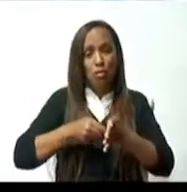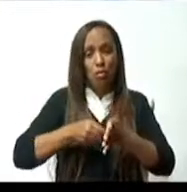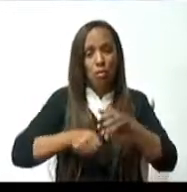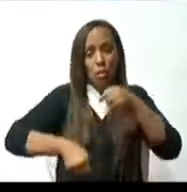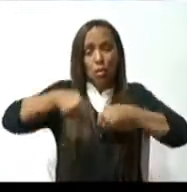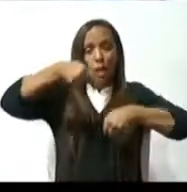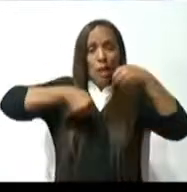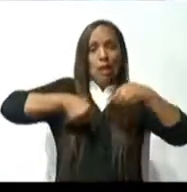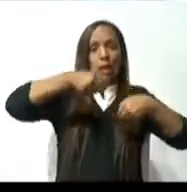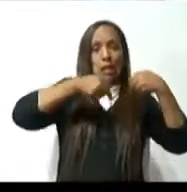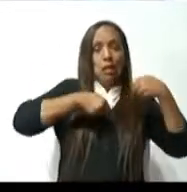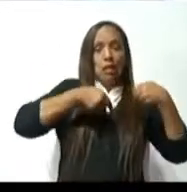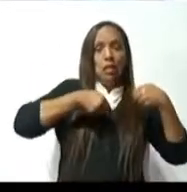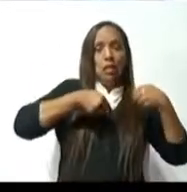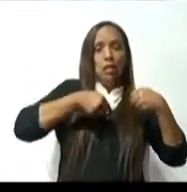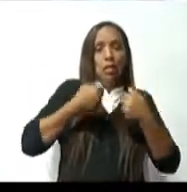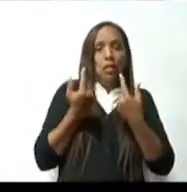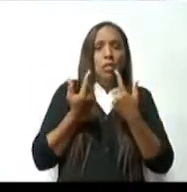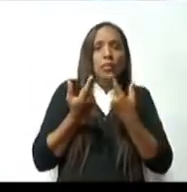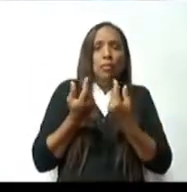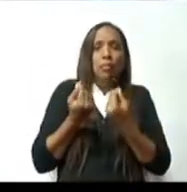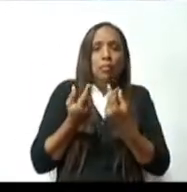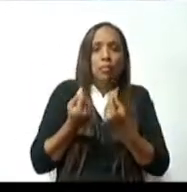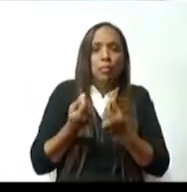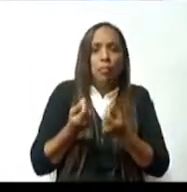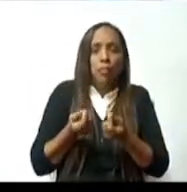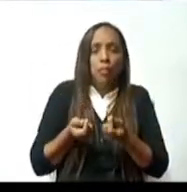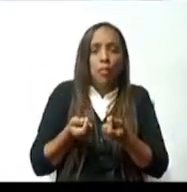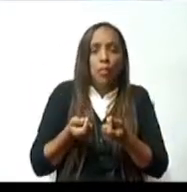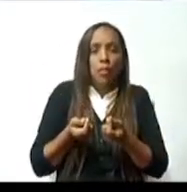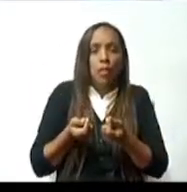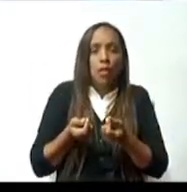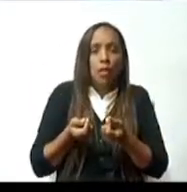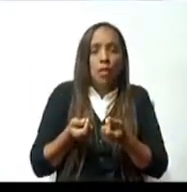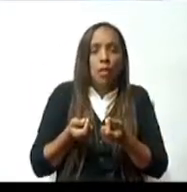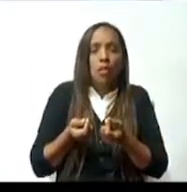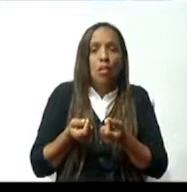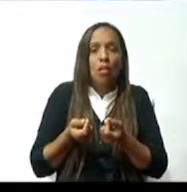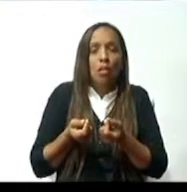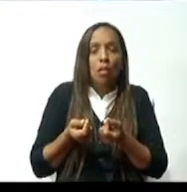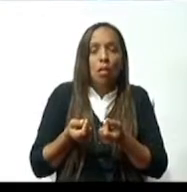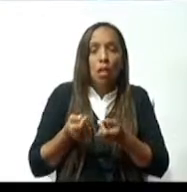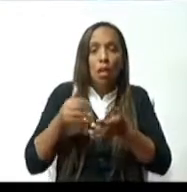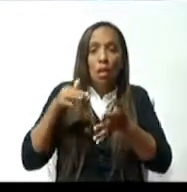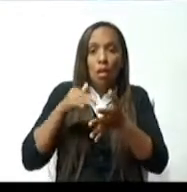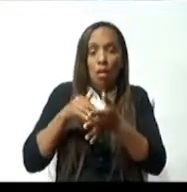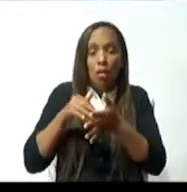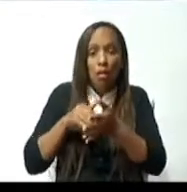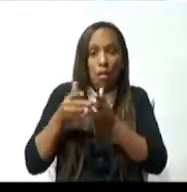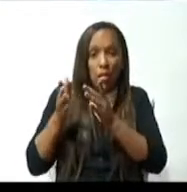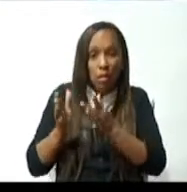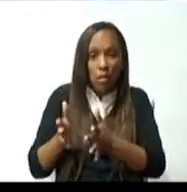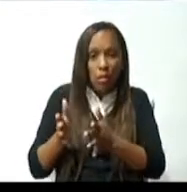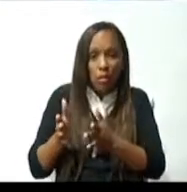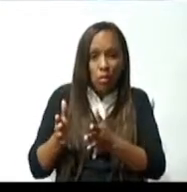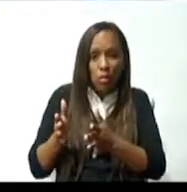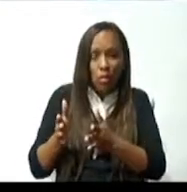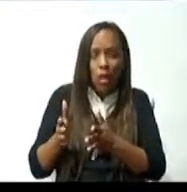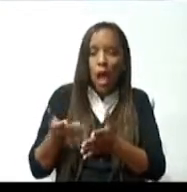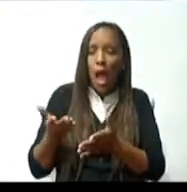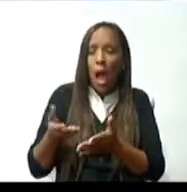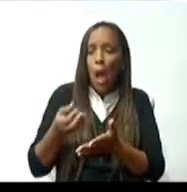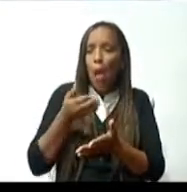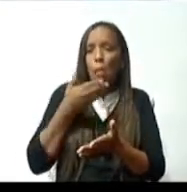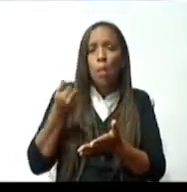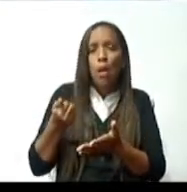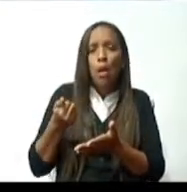otorgarle bonos a los estudiantes para que vayan al colegio. Eso es sencillamente una posición que